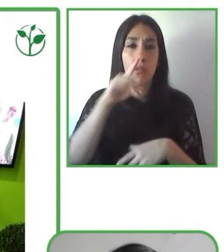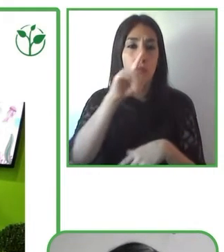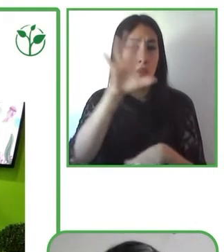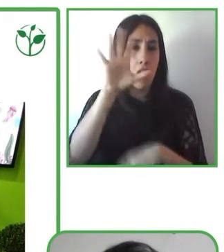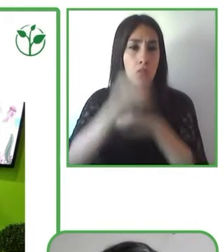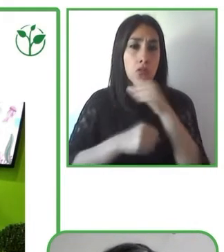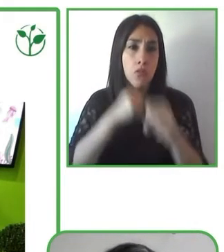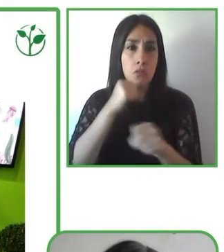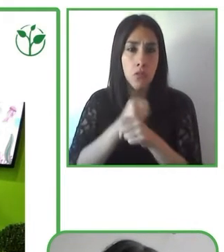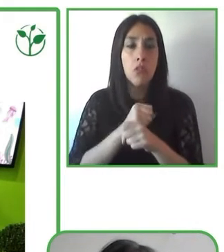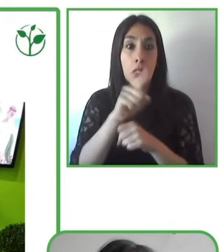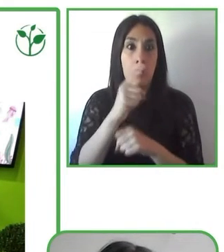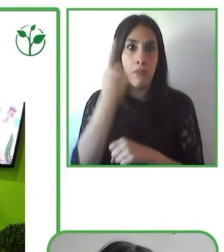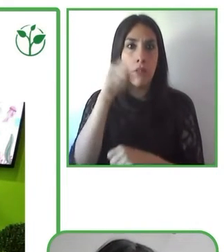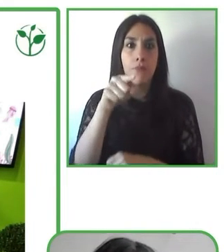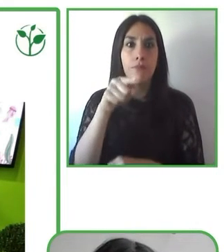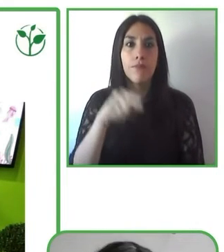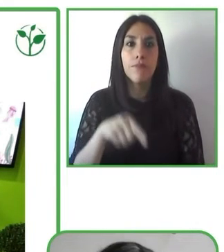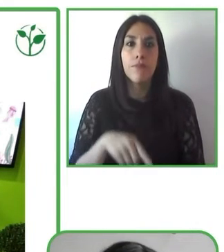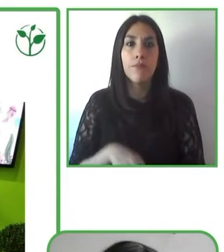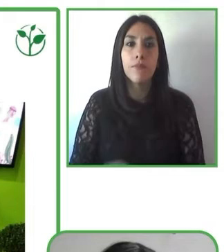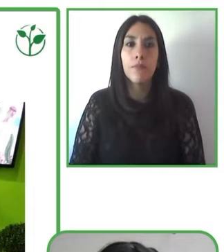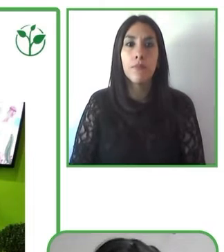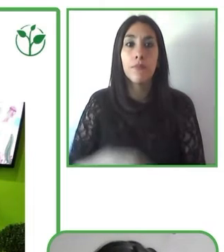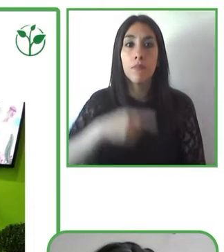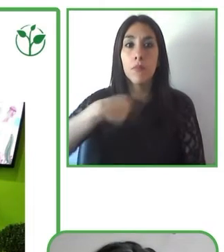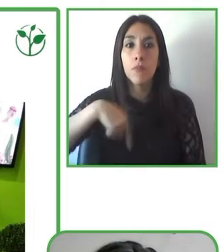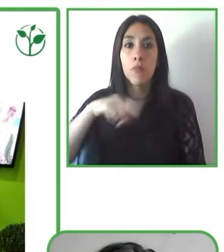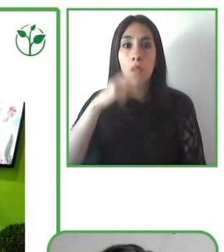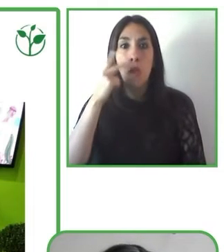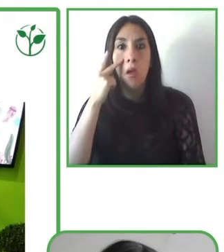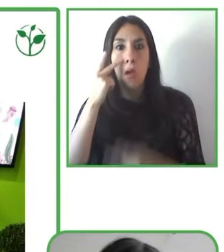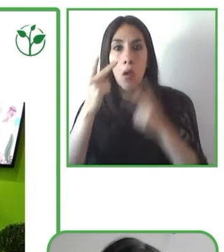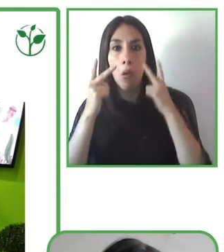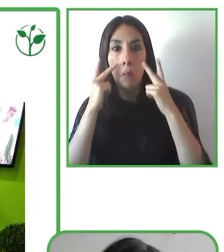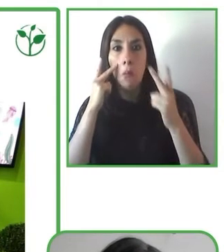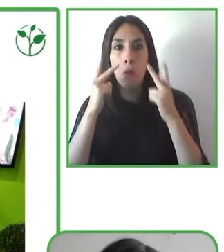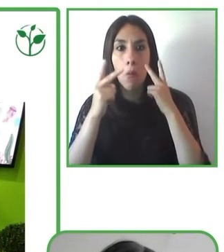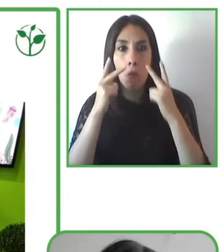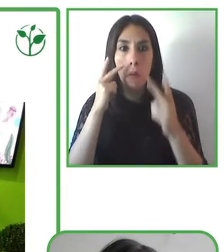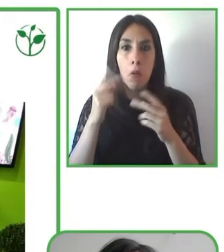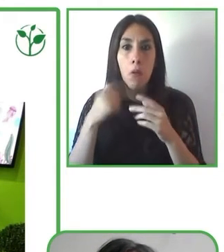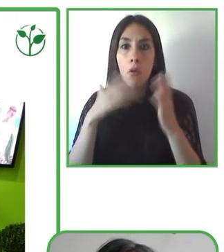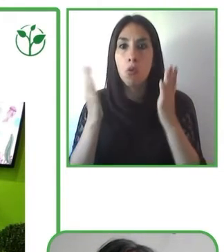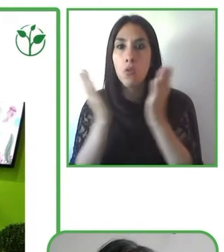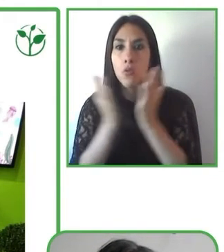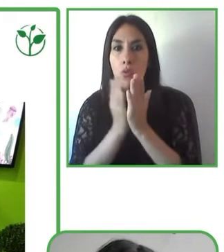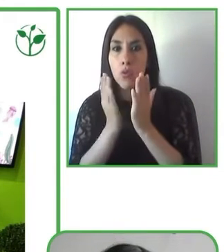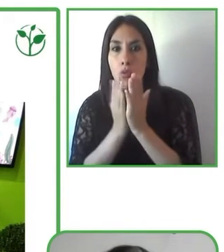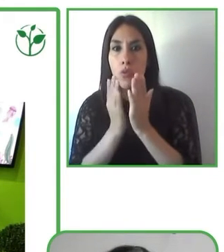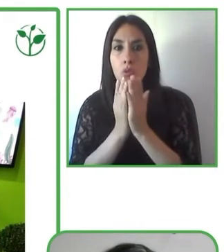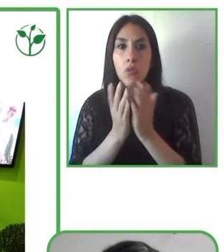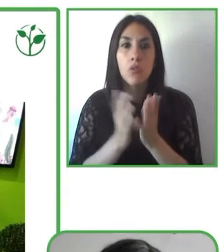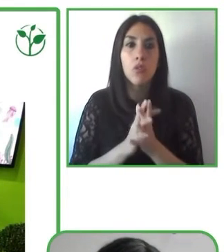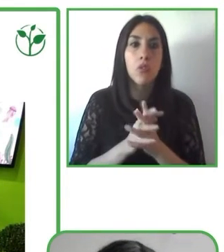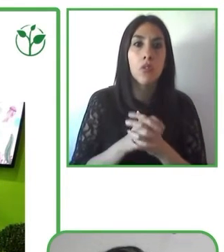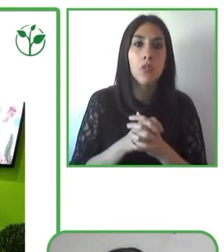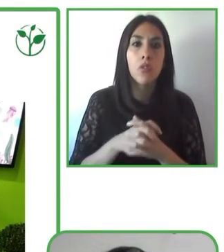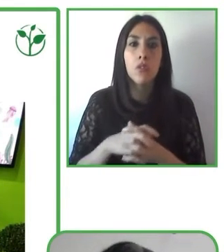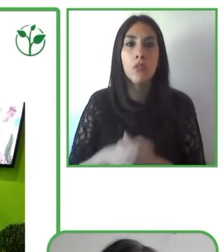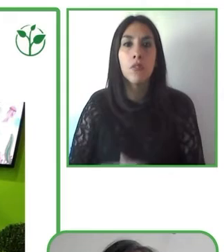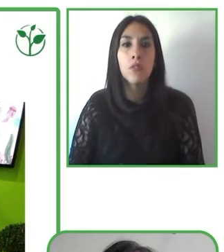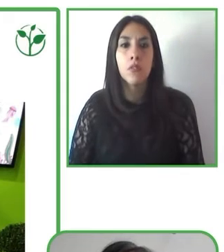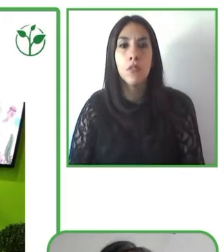tiempo fuimos percibiendo que los estudiantes estaban en la escuela, pero los materiales, los